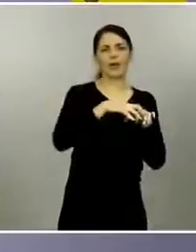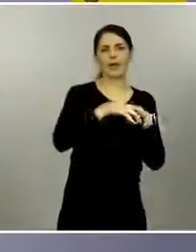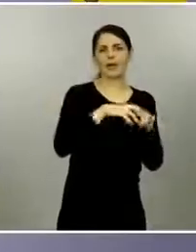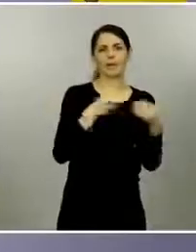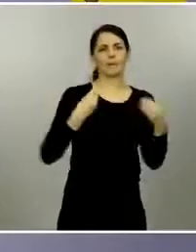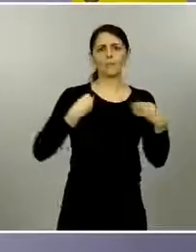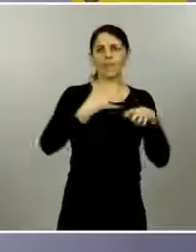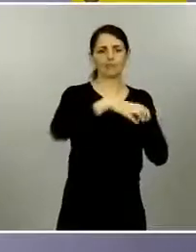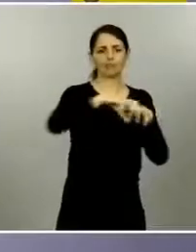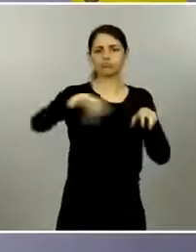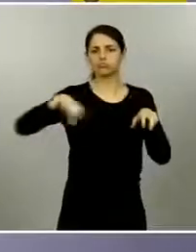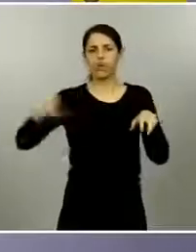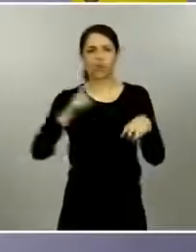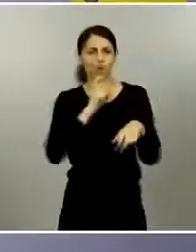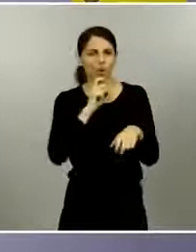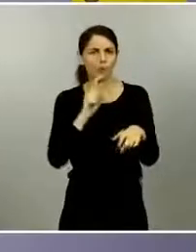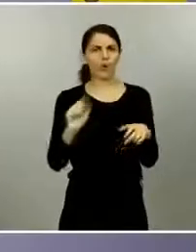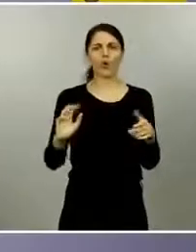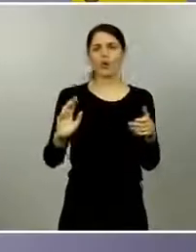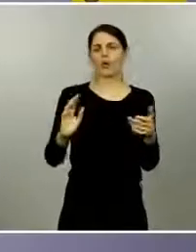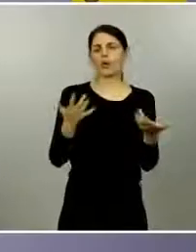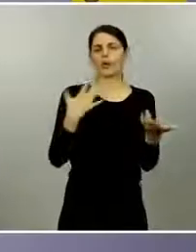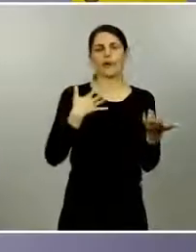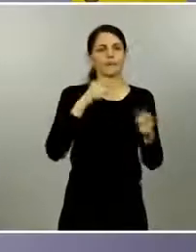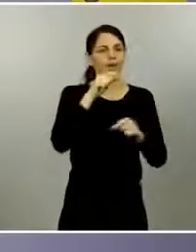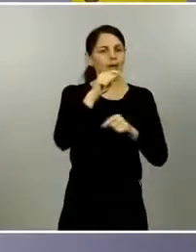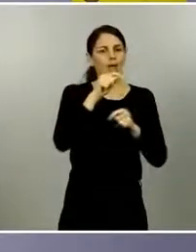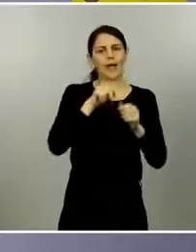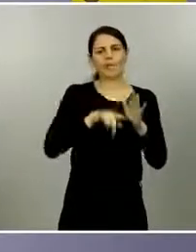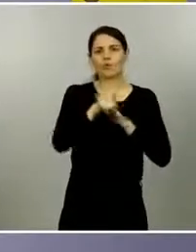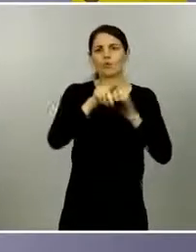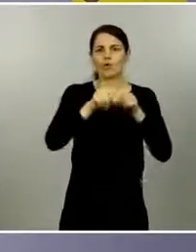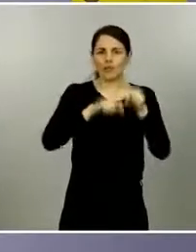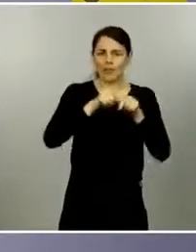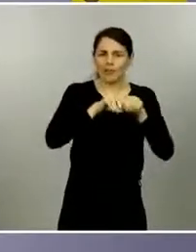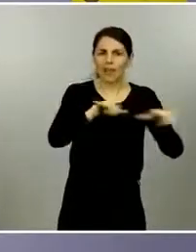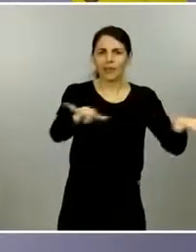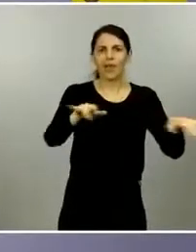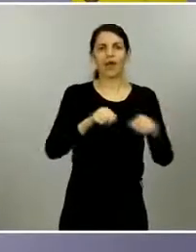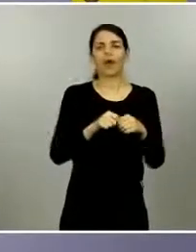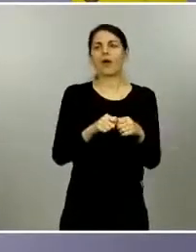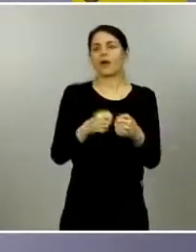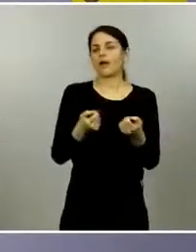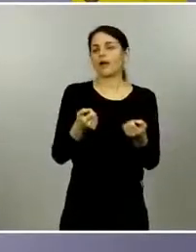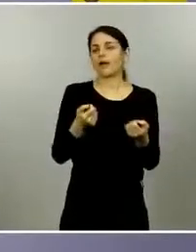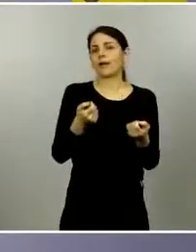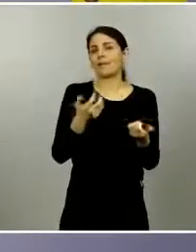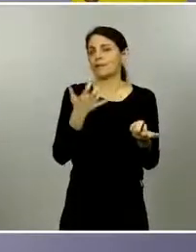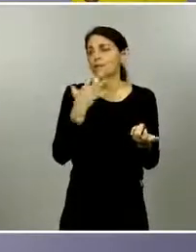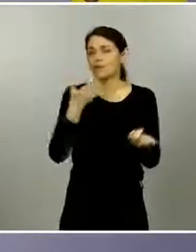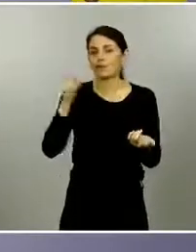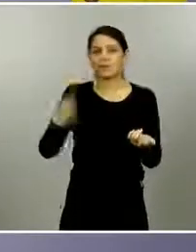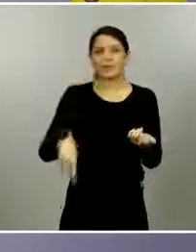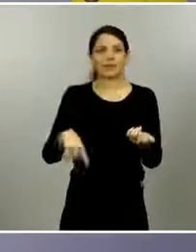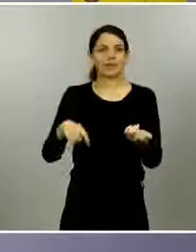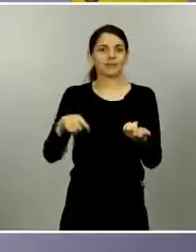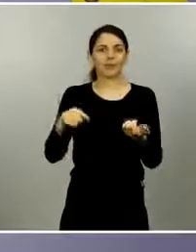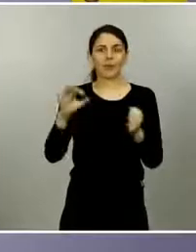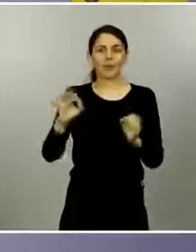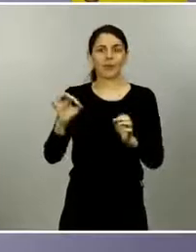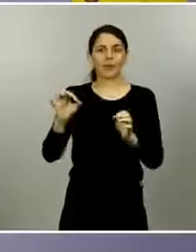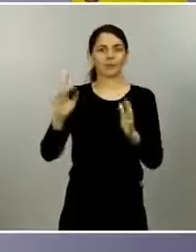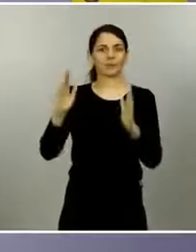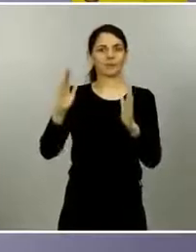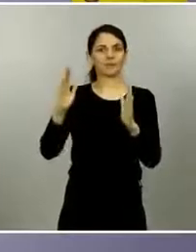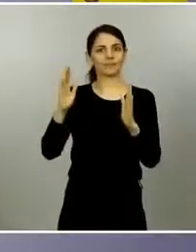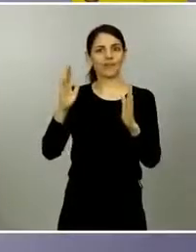dispersión de la población la evolución de la epidemia la entrada de casos de casos infectados en el